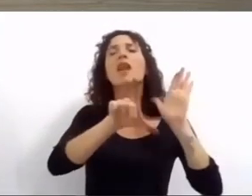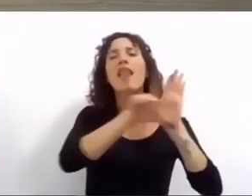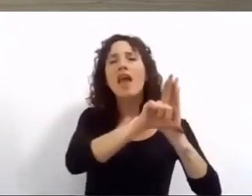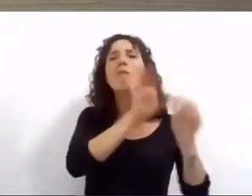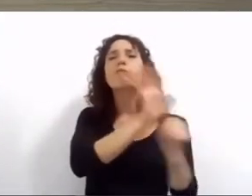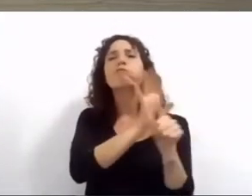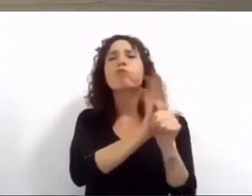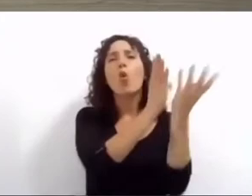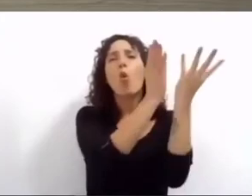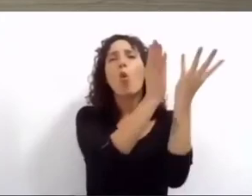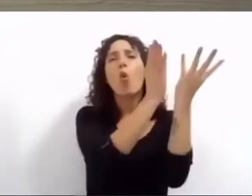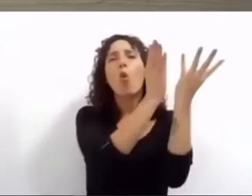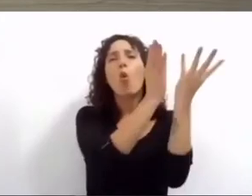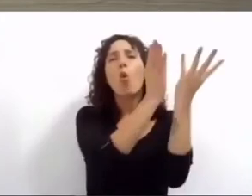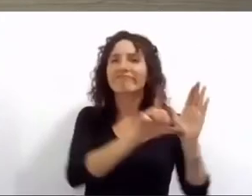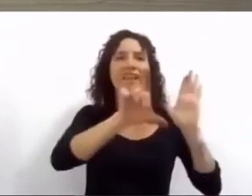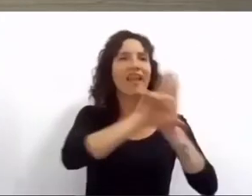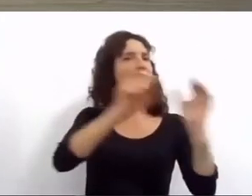el Congreso de la Nación